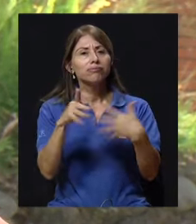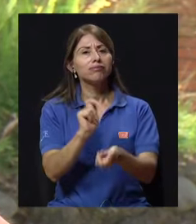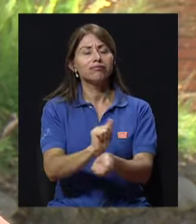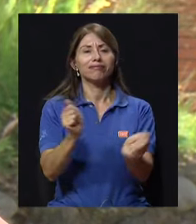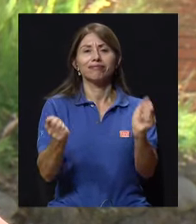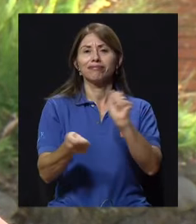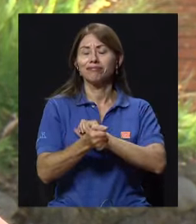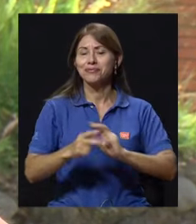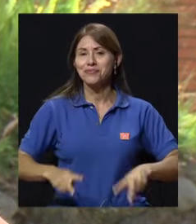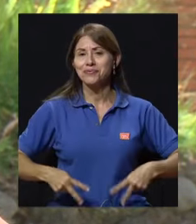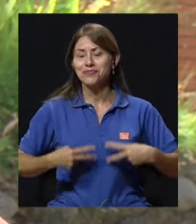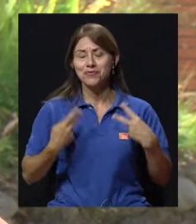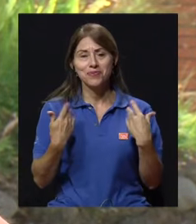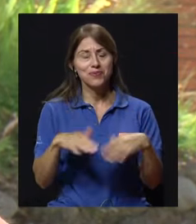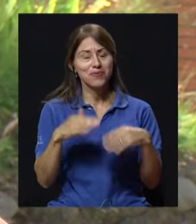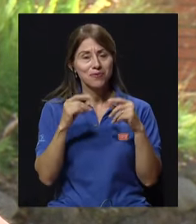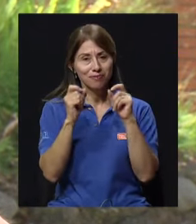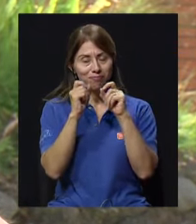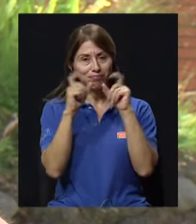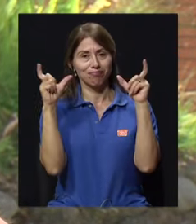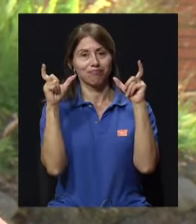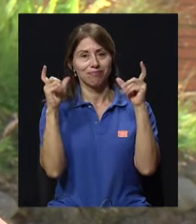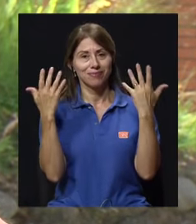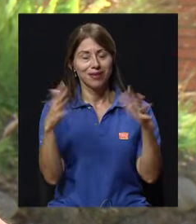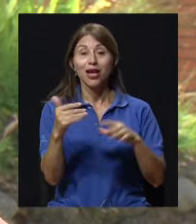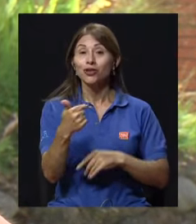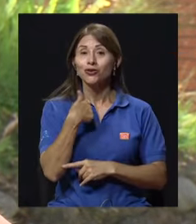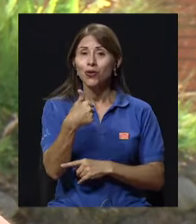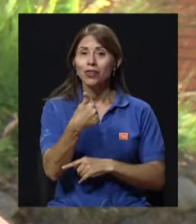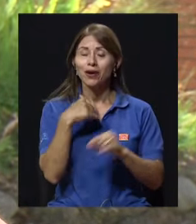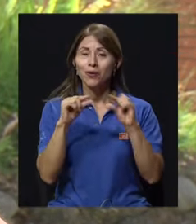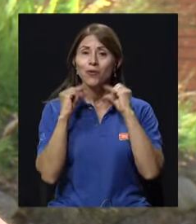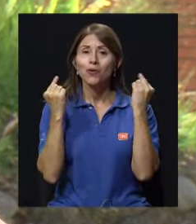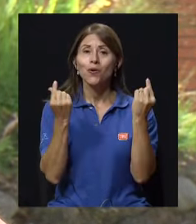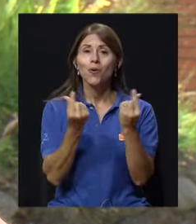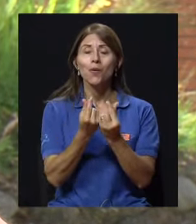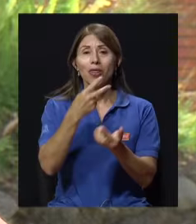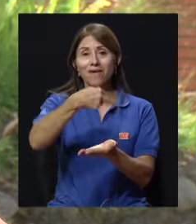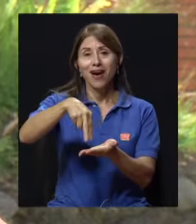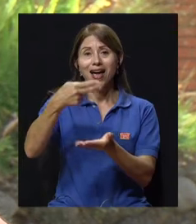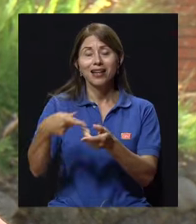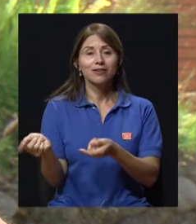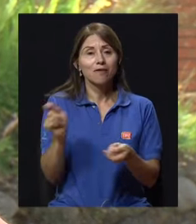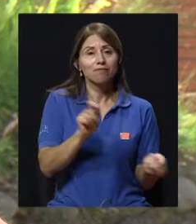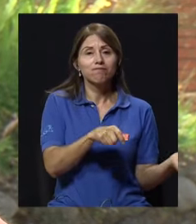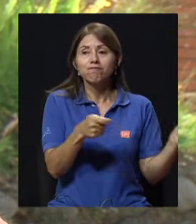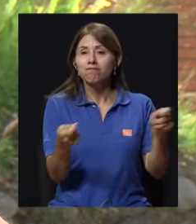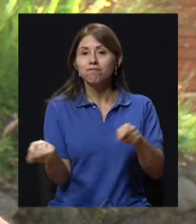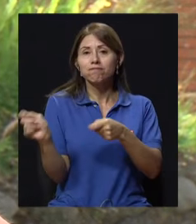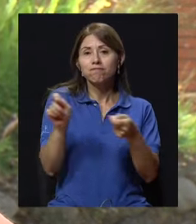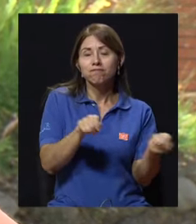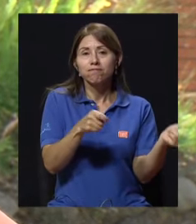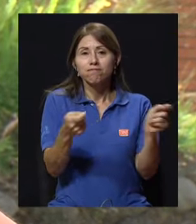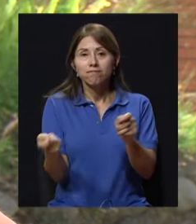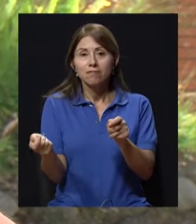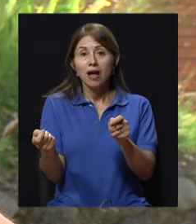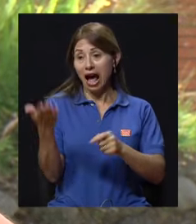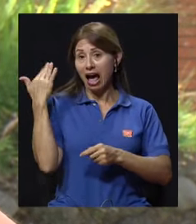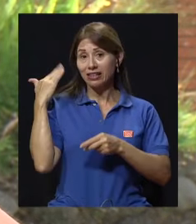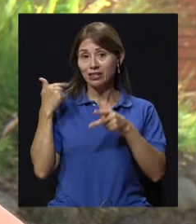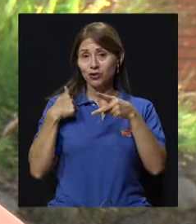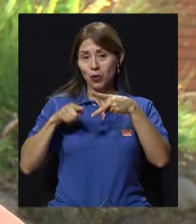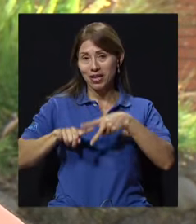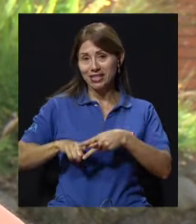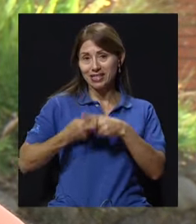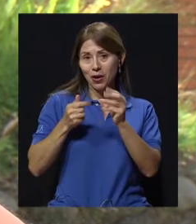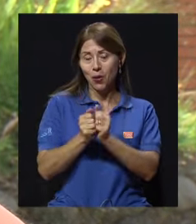cambio de vida que ellos tienen. Es increíble. Yo tengo el grupo de bailes folclóricos y cuando yo inicié con ellos, yo llegaba